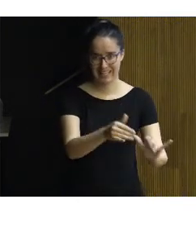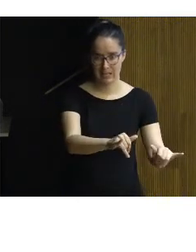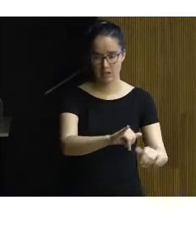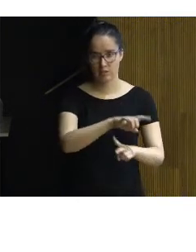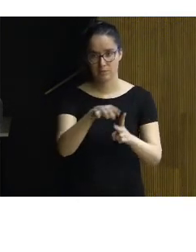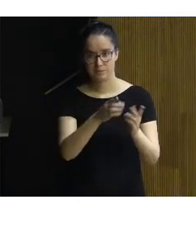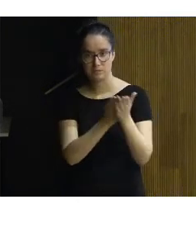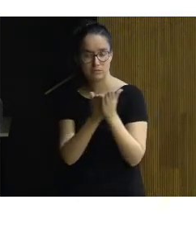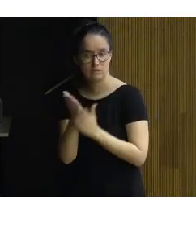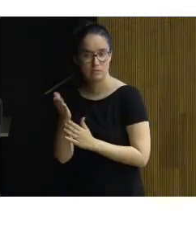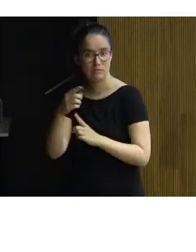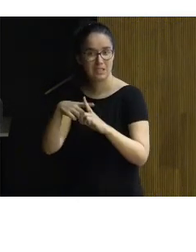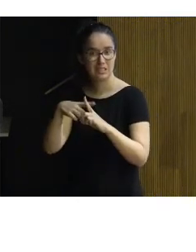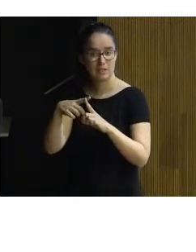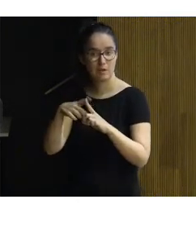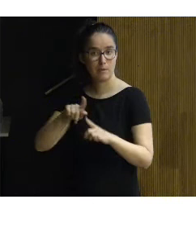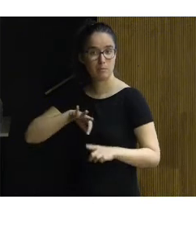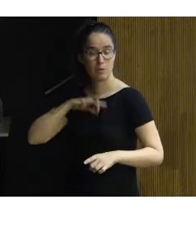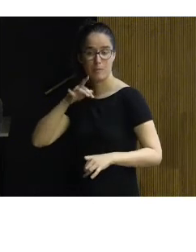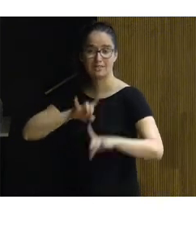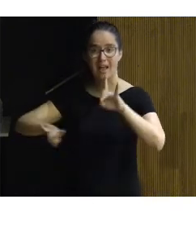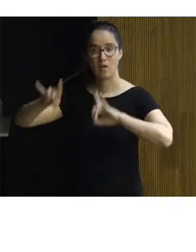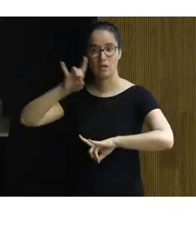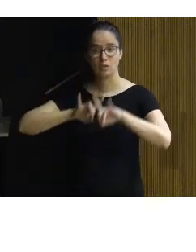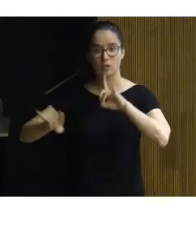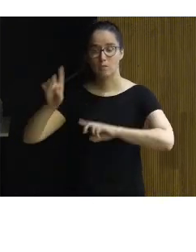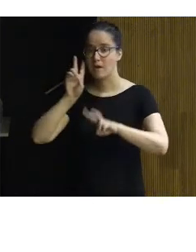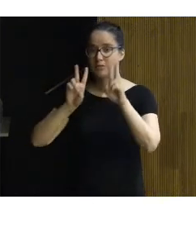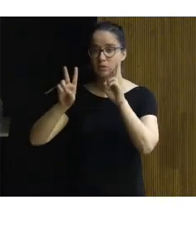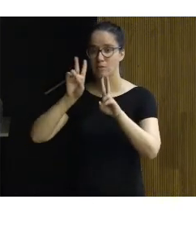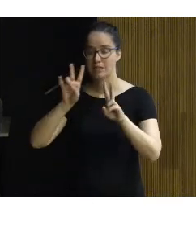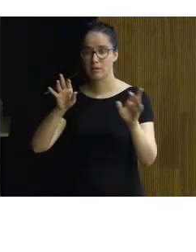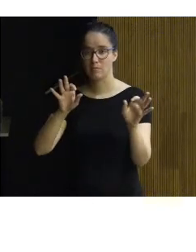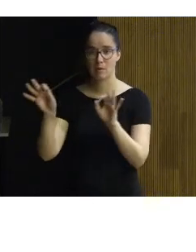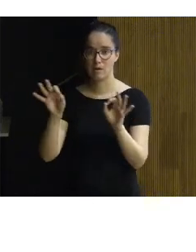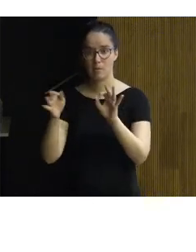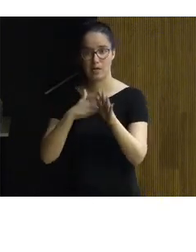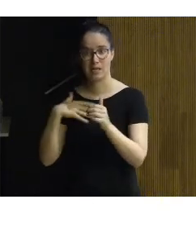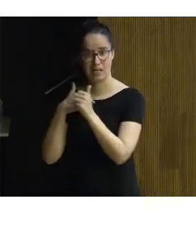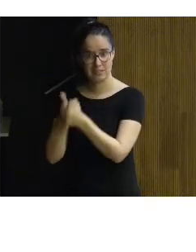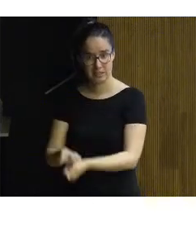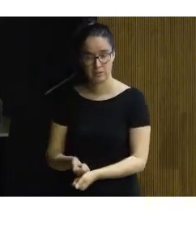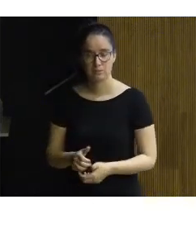Y otro nivel para espíritus más aventureros para el que visualmente preparan al que lo quiera seguir